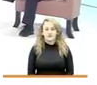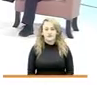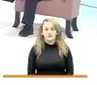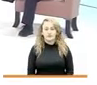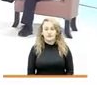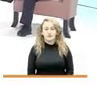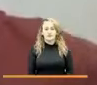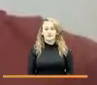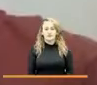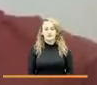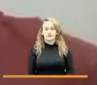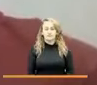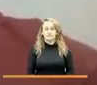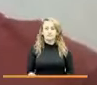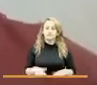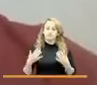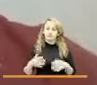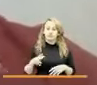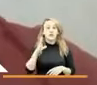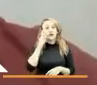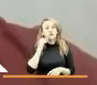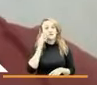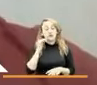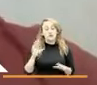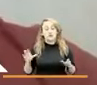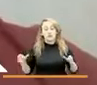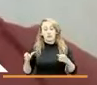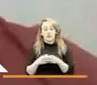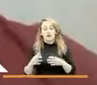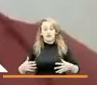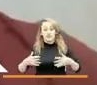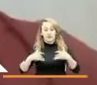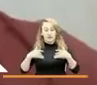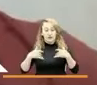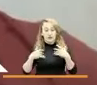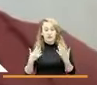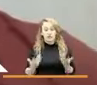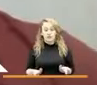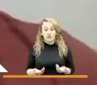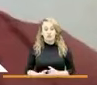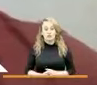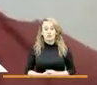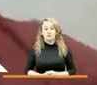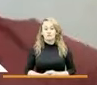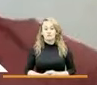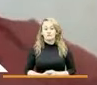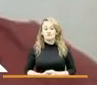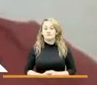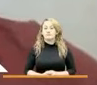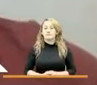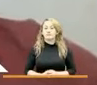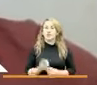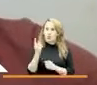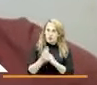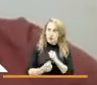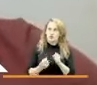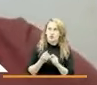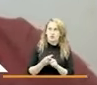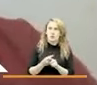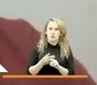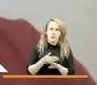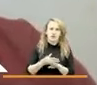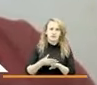la experiencia con la unidad de víctimas realmente estos años y largos que llevo en la alcaldía de Norosí